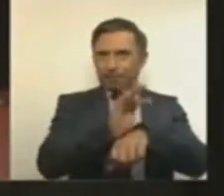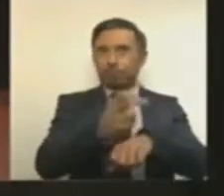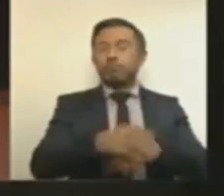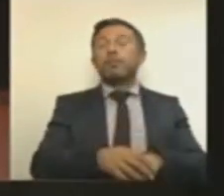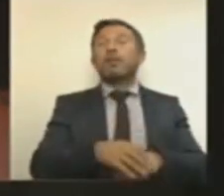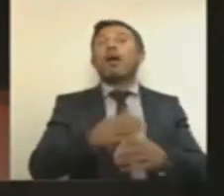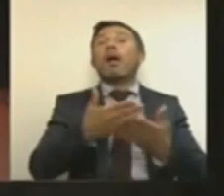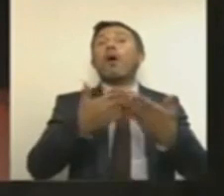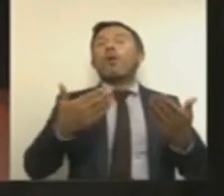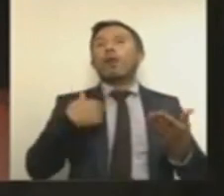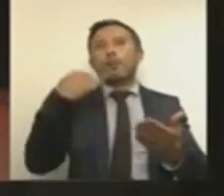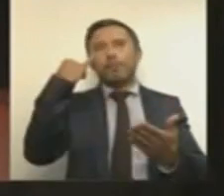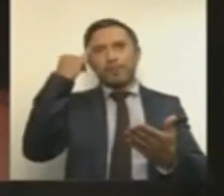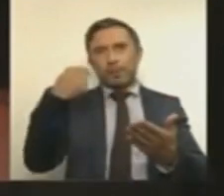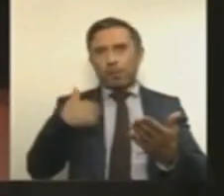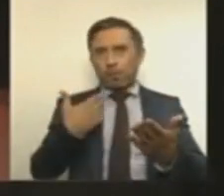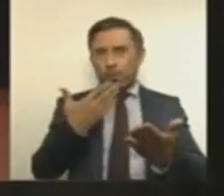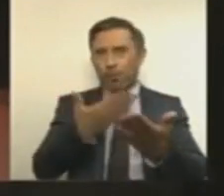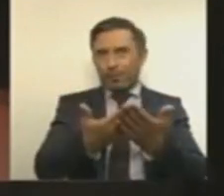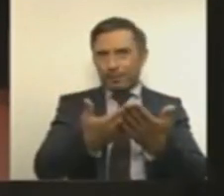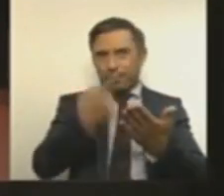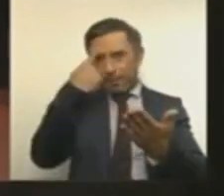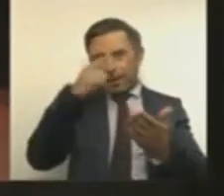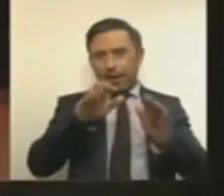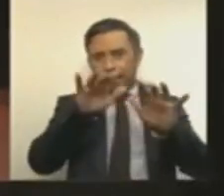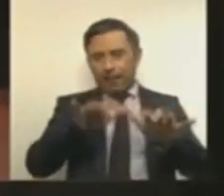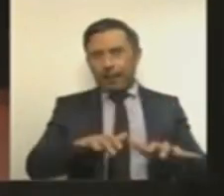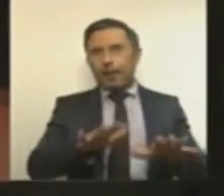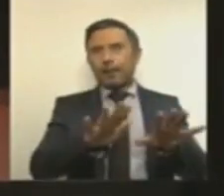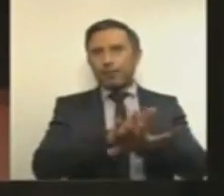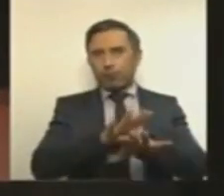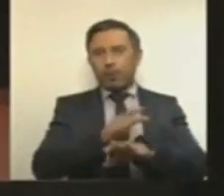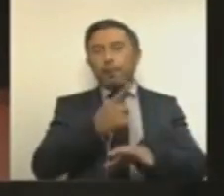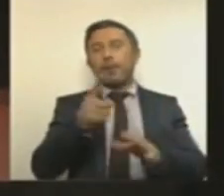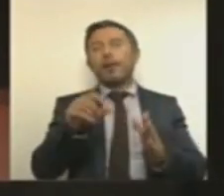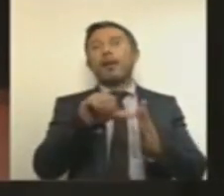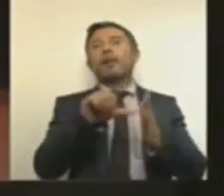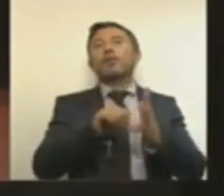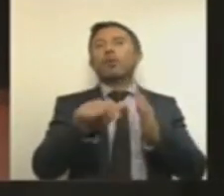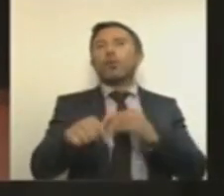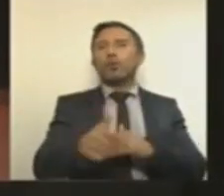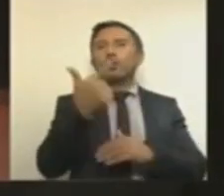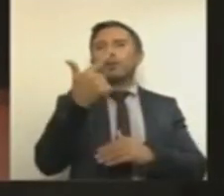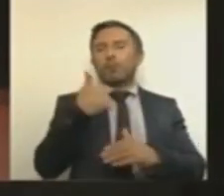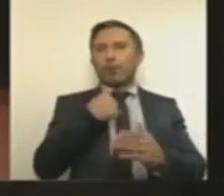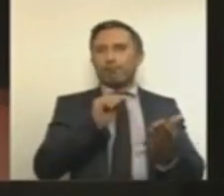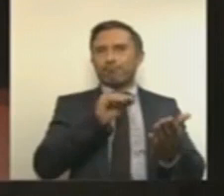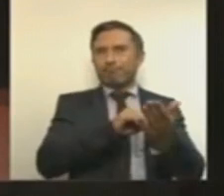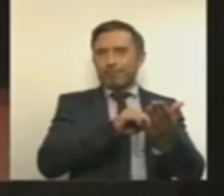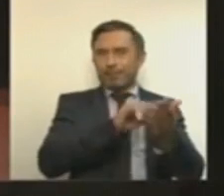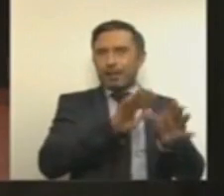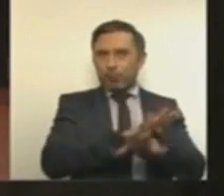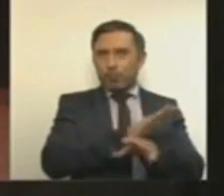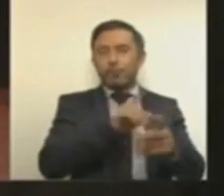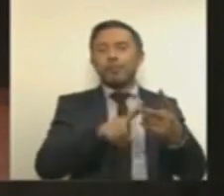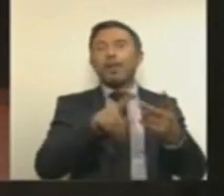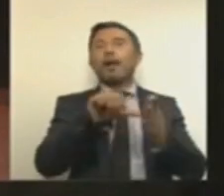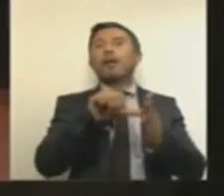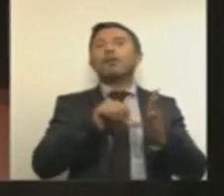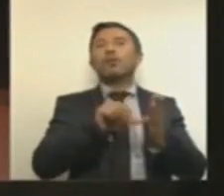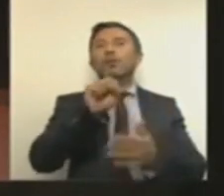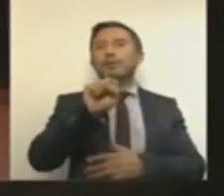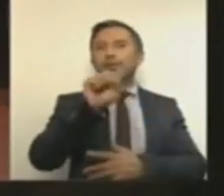de reforma y en este caso de reserva al artículo 12, al artículo 67,